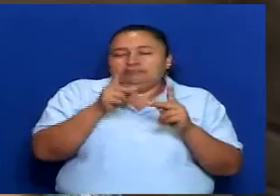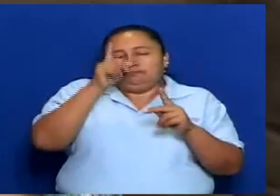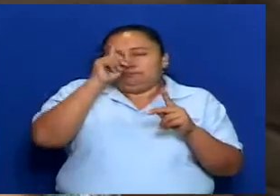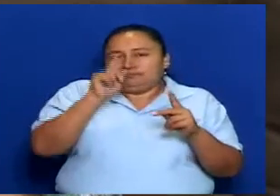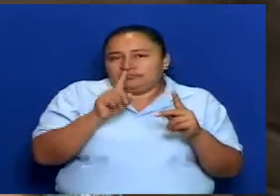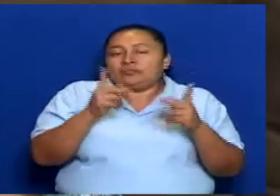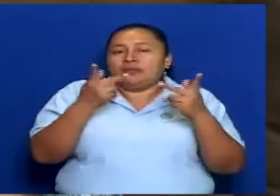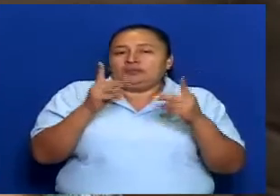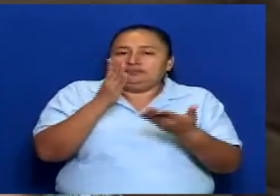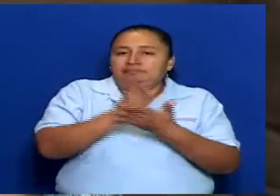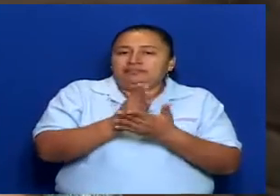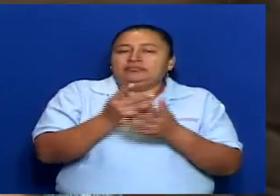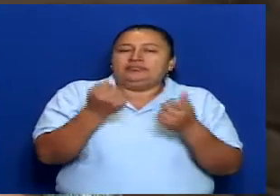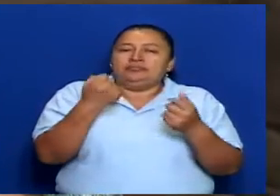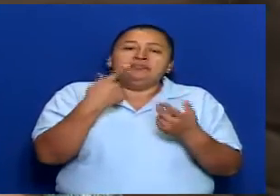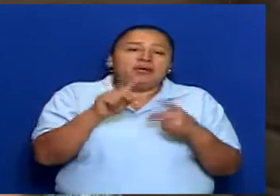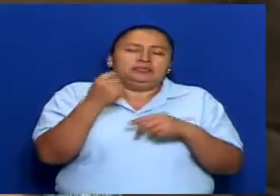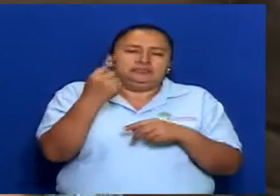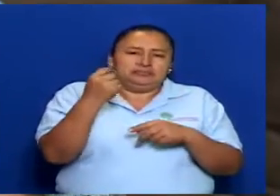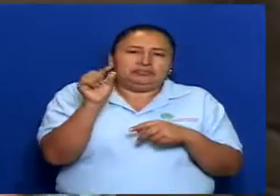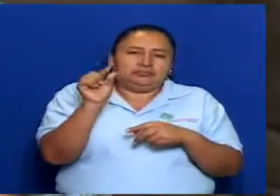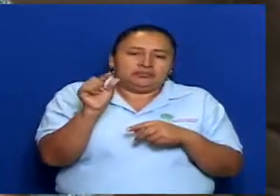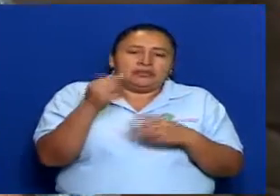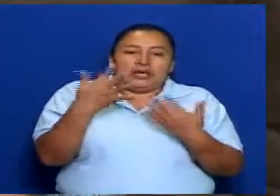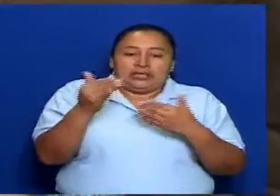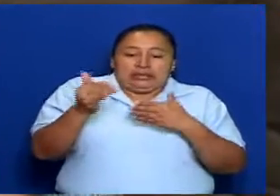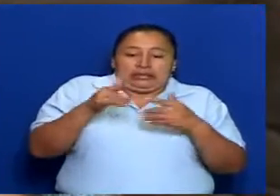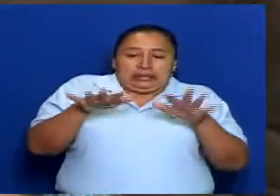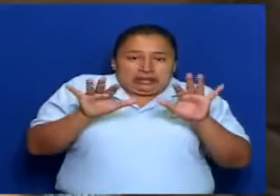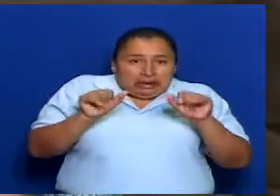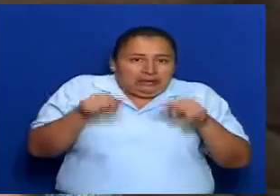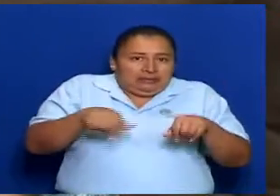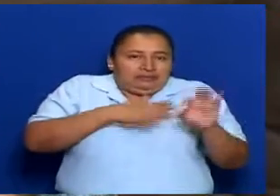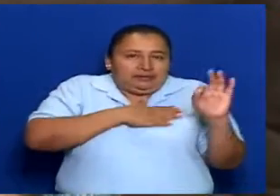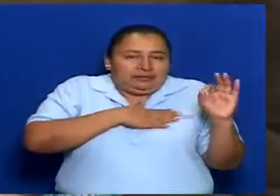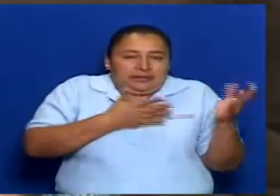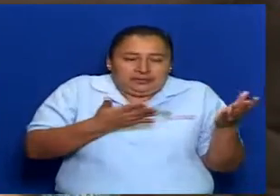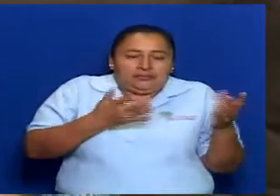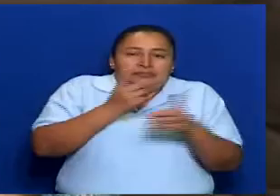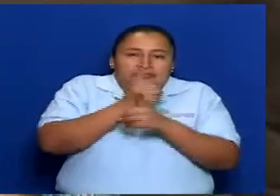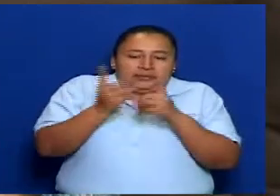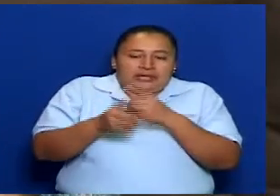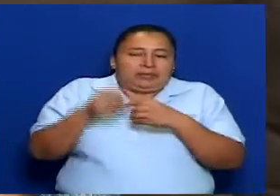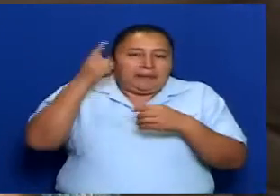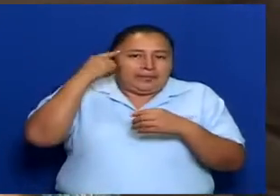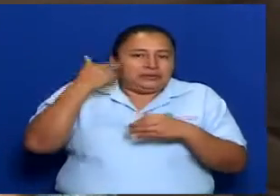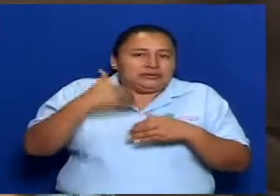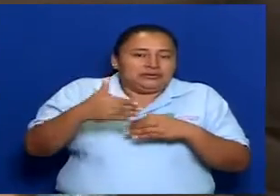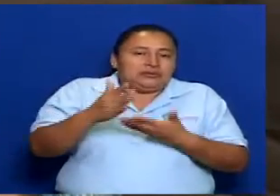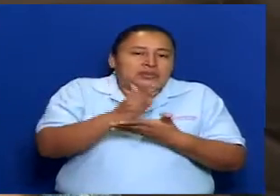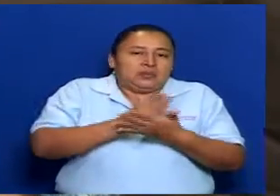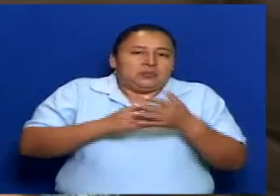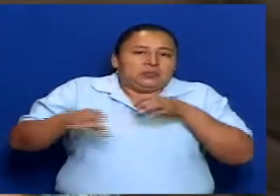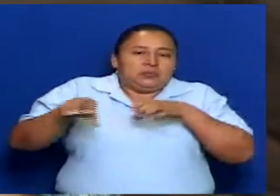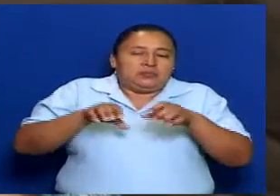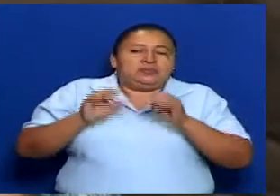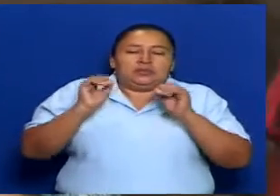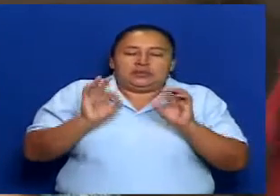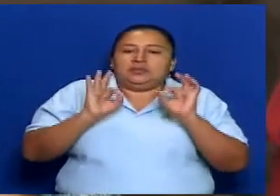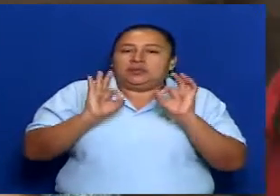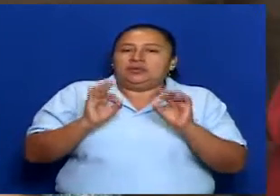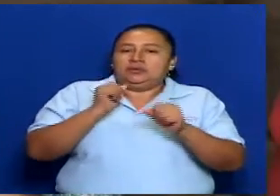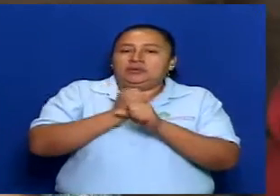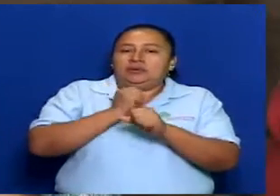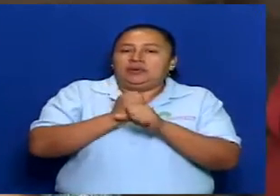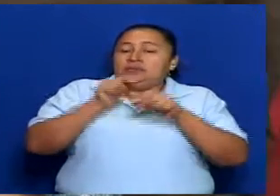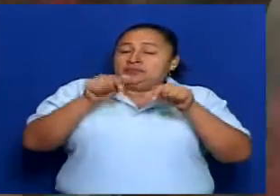definido, pero estamos pendientes porque ya estamos en febrero y ya tenemos que ir con algunas acciones concretas y